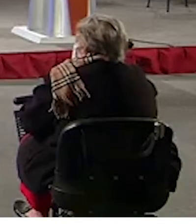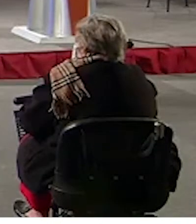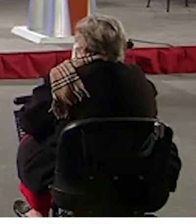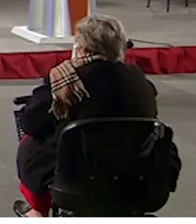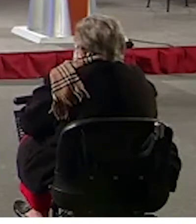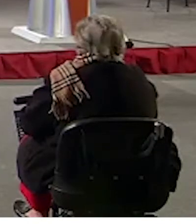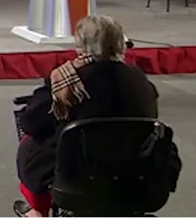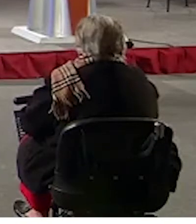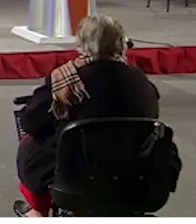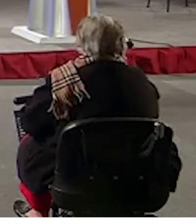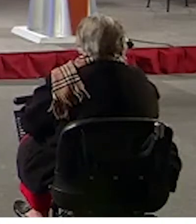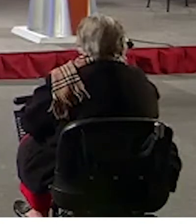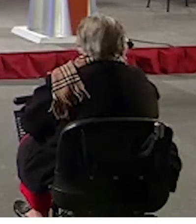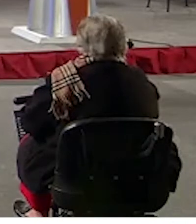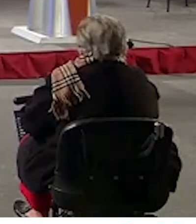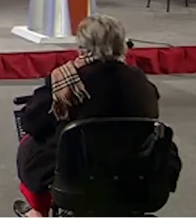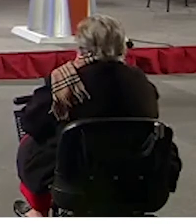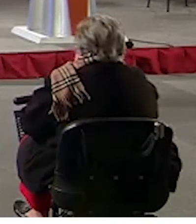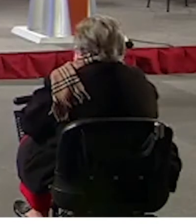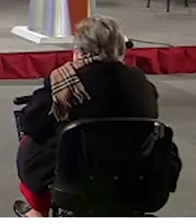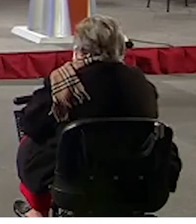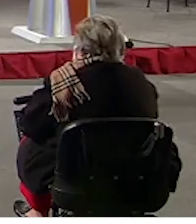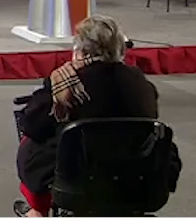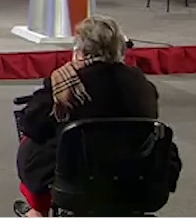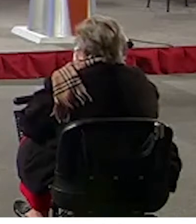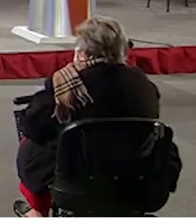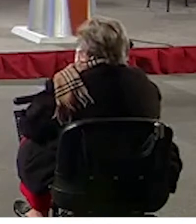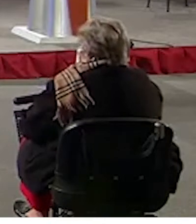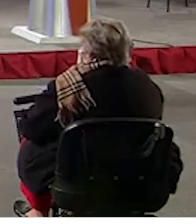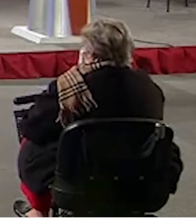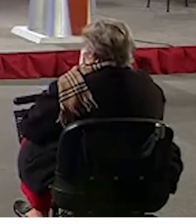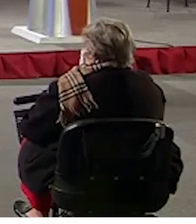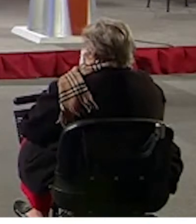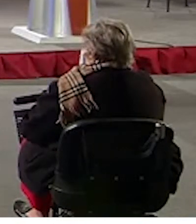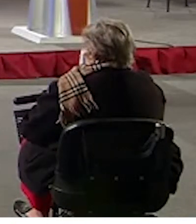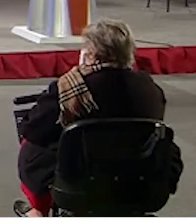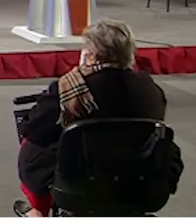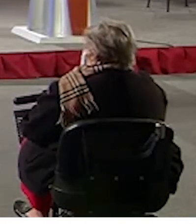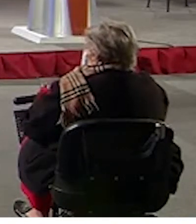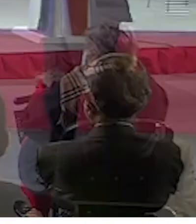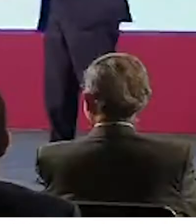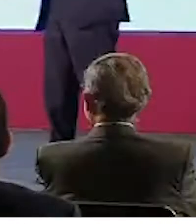El doctor Simón Barquera Cervera.